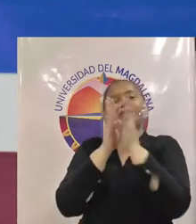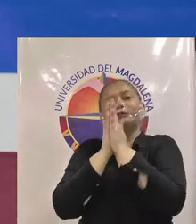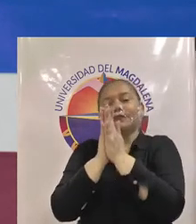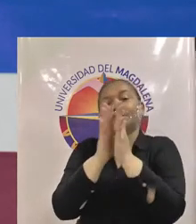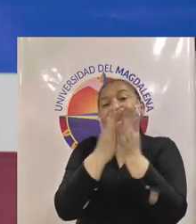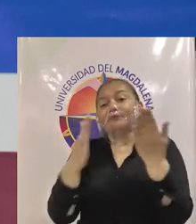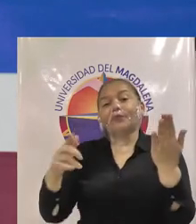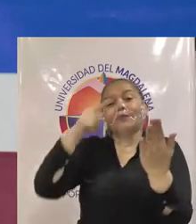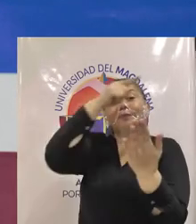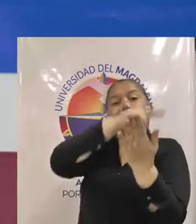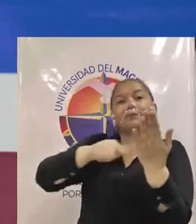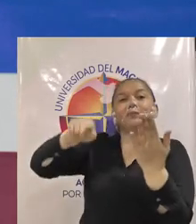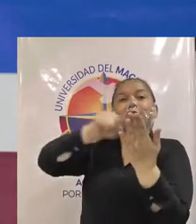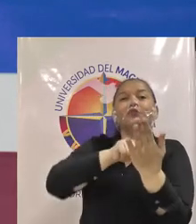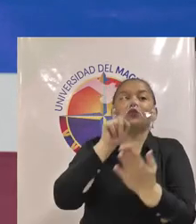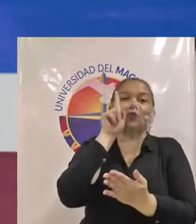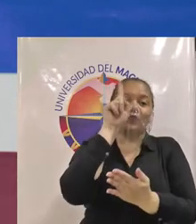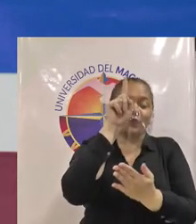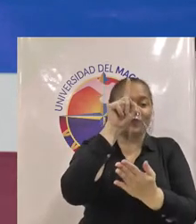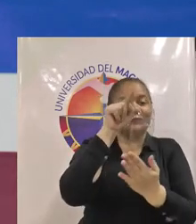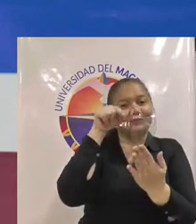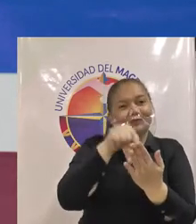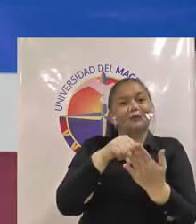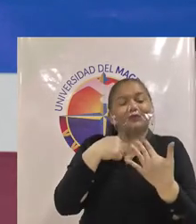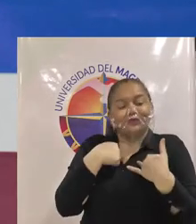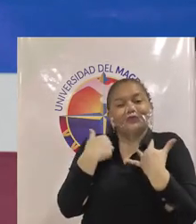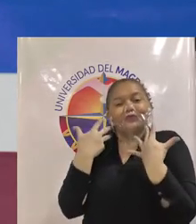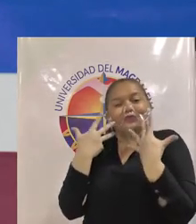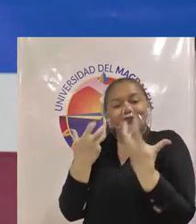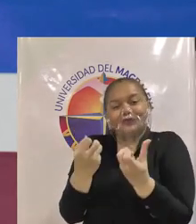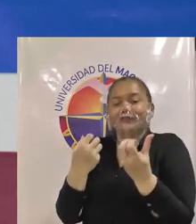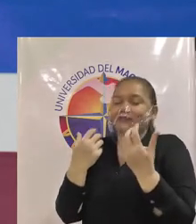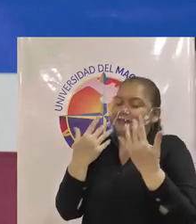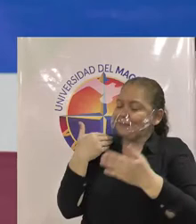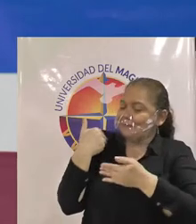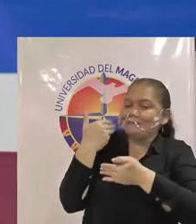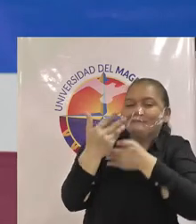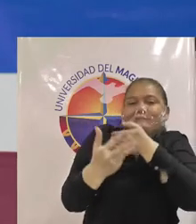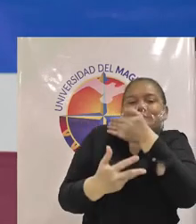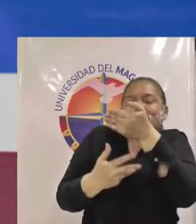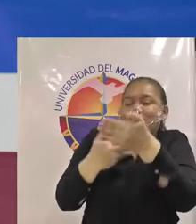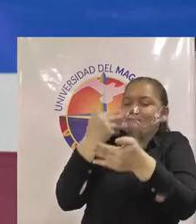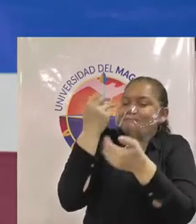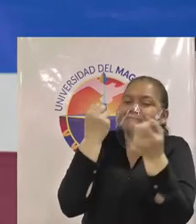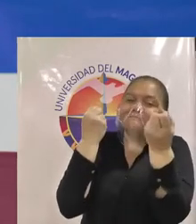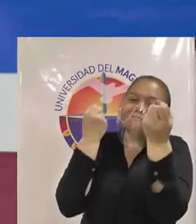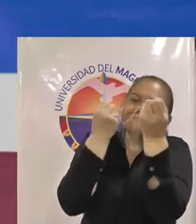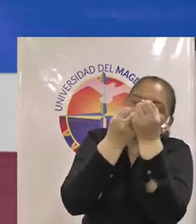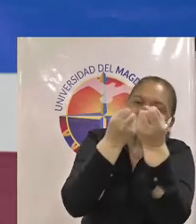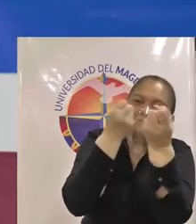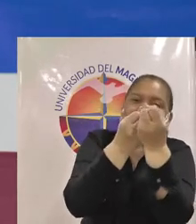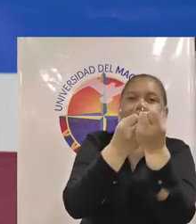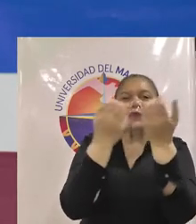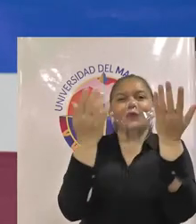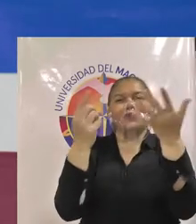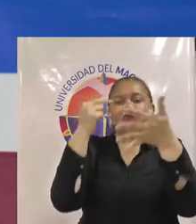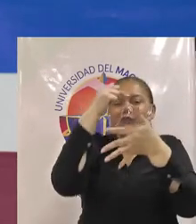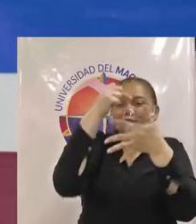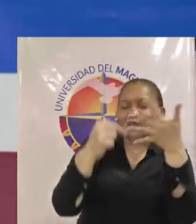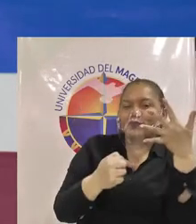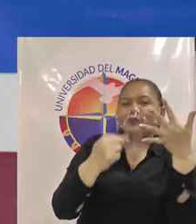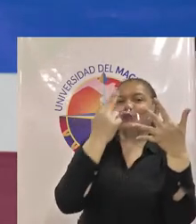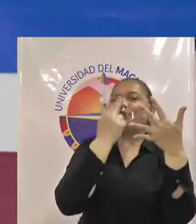nosotros queremos realmente lo que queremos es seguir avanzando en un cuerpo docente más comprometido